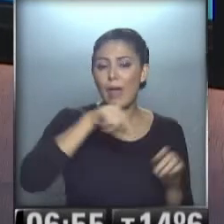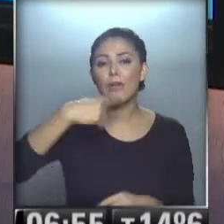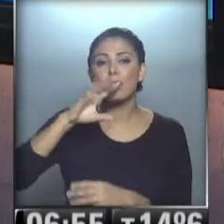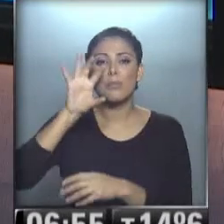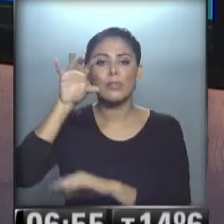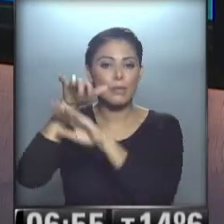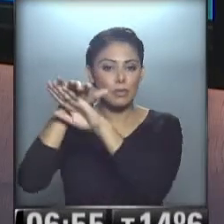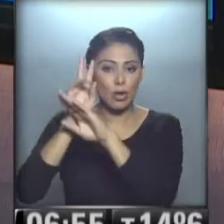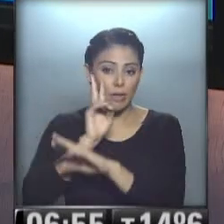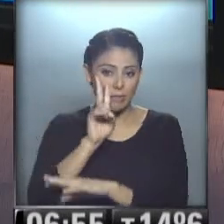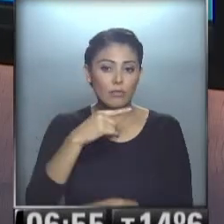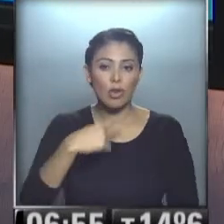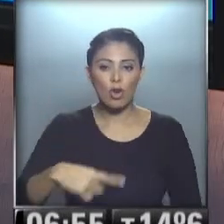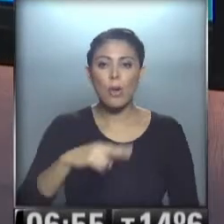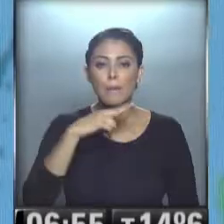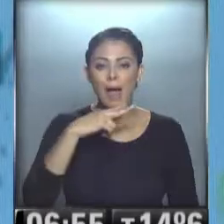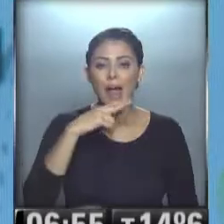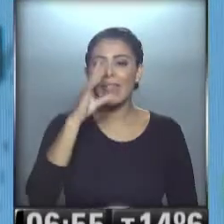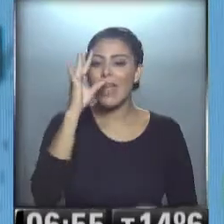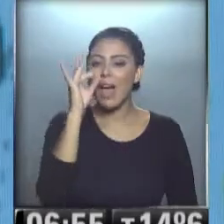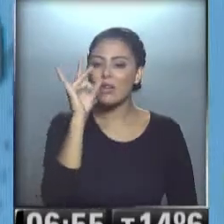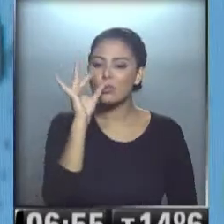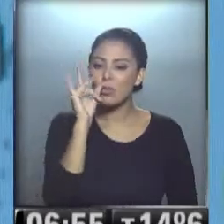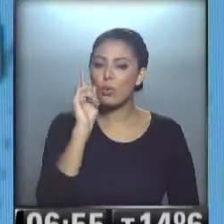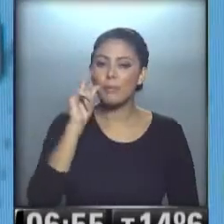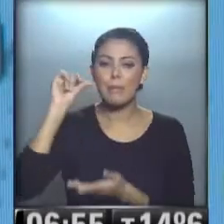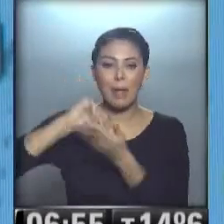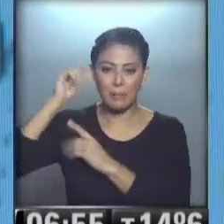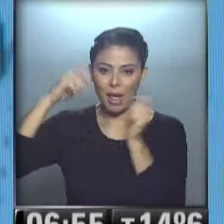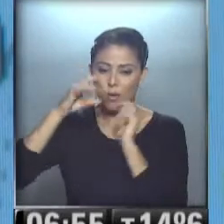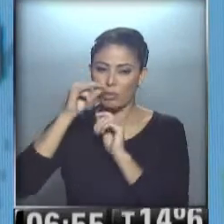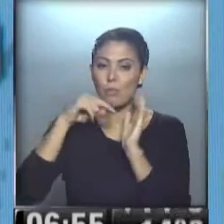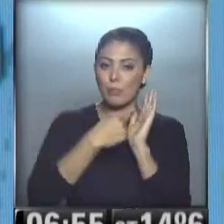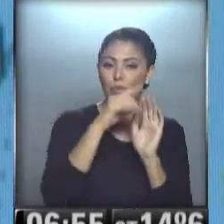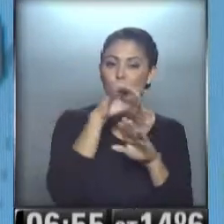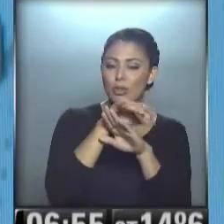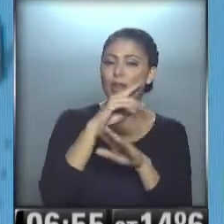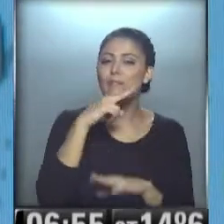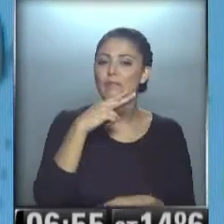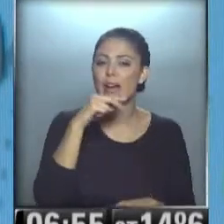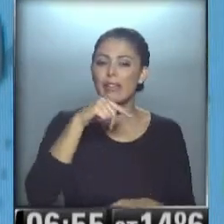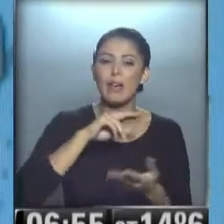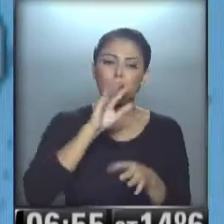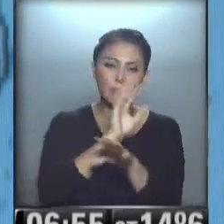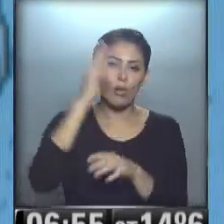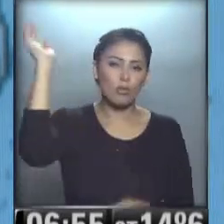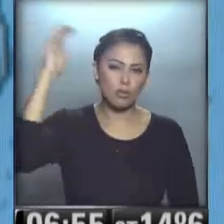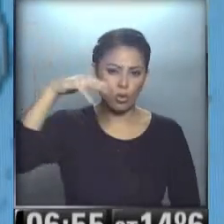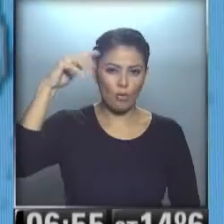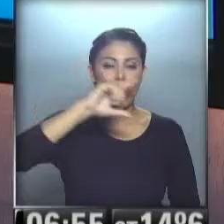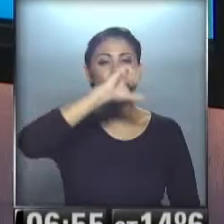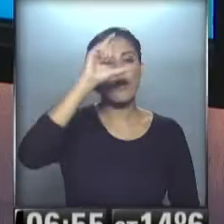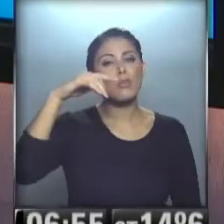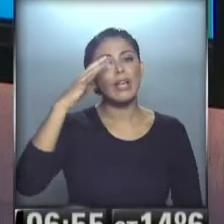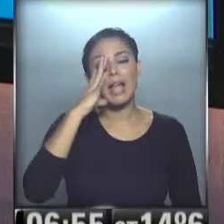...misiones... ...lo vemos en verde, lo vemos en azul para Paraguay... ...pero en misiones verde... ...lluvia todavía, este de Formosa un poco,